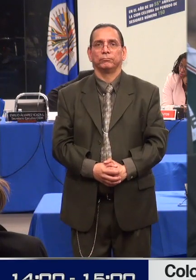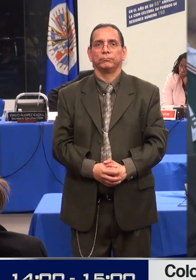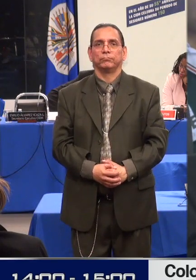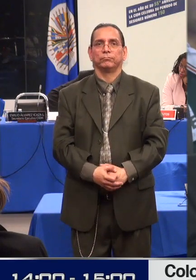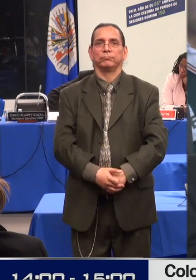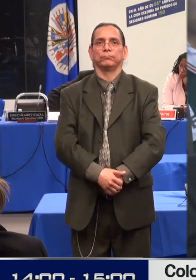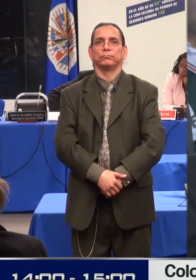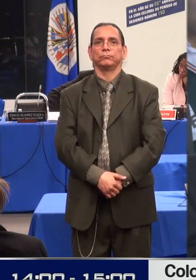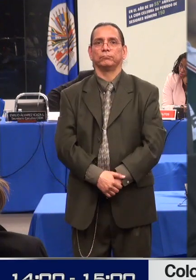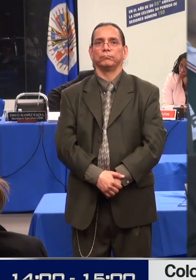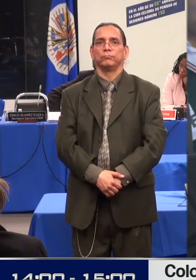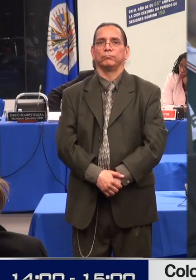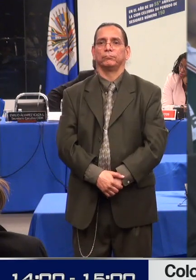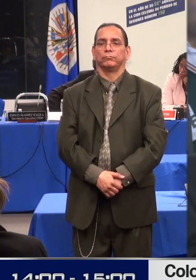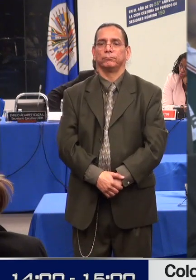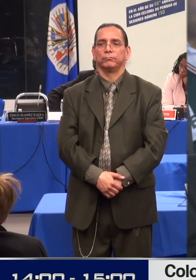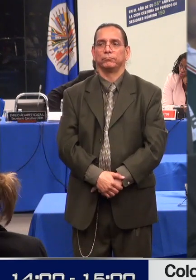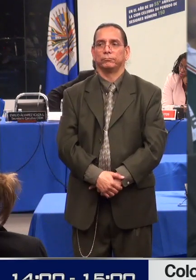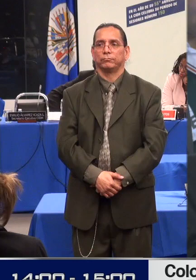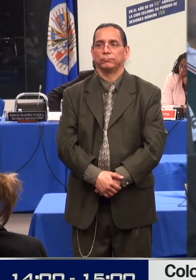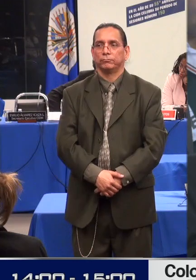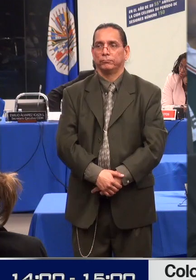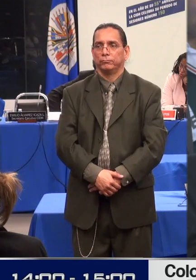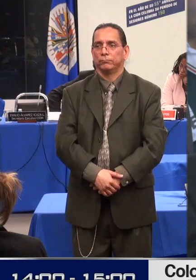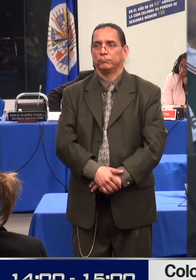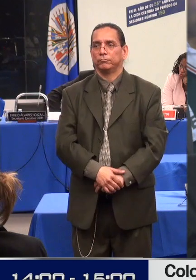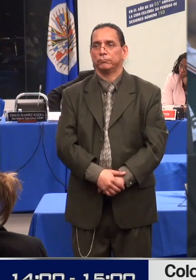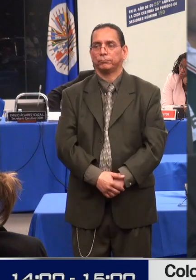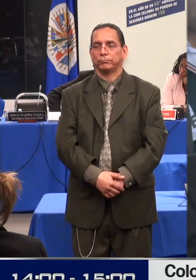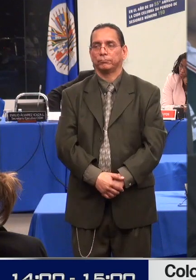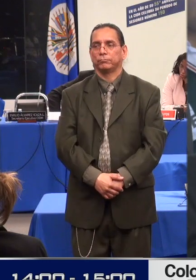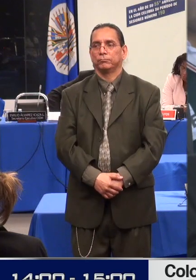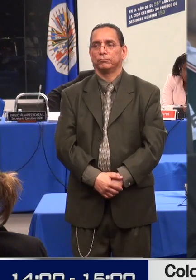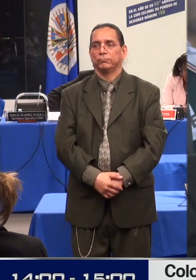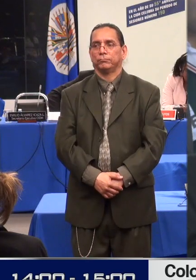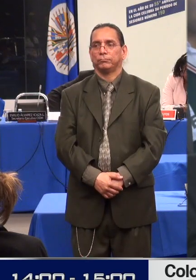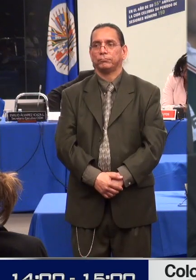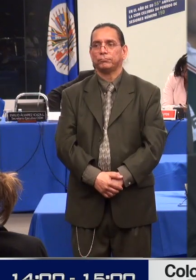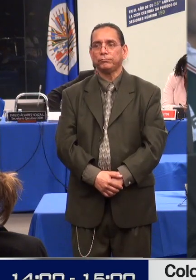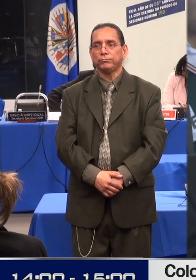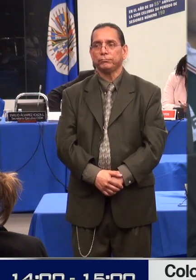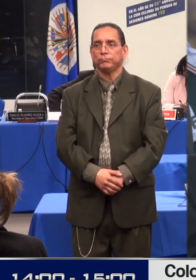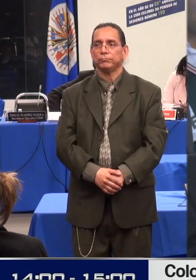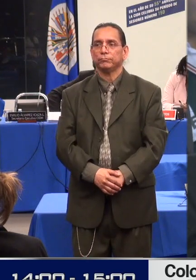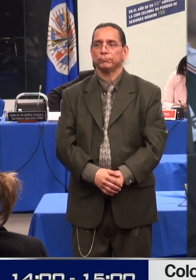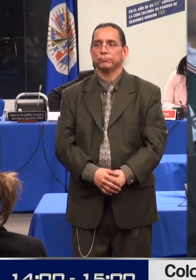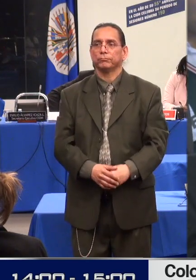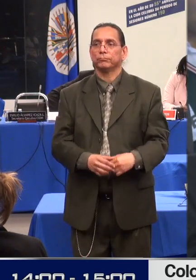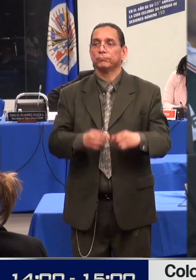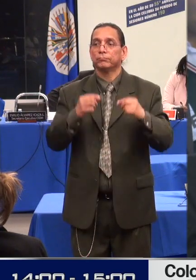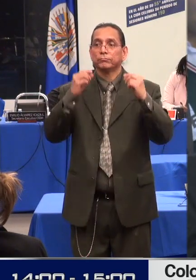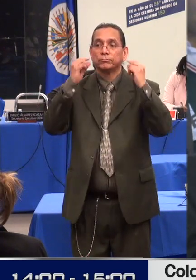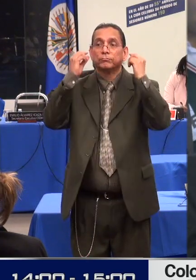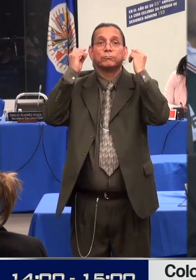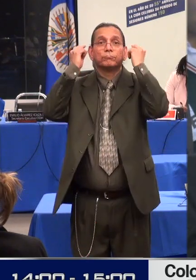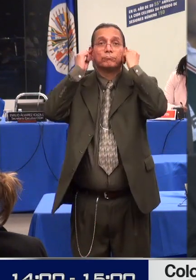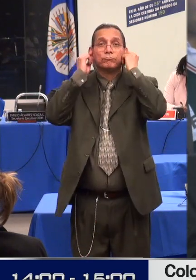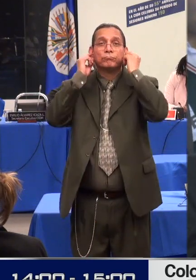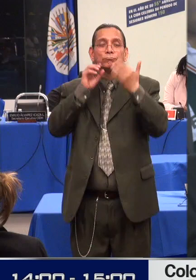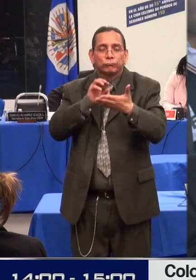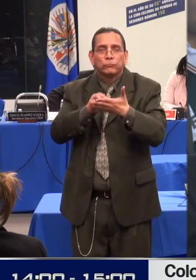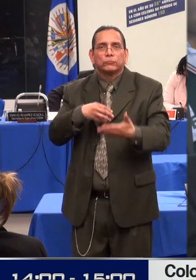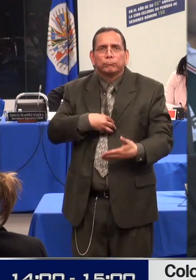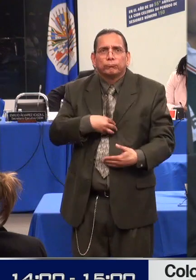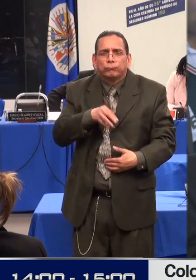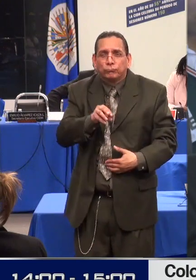médicos ni las EPS para pedir información sobre la sexualidad nos dicen en unas palabras muy complicadas de entender y nunca nos dan